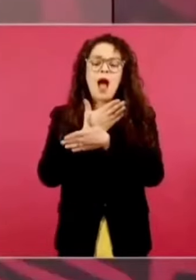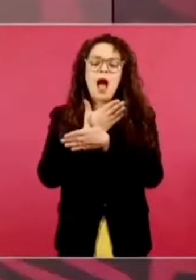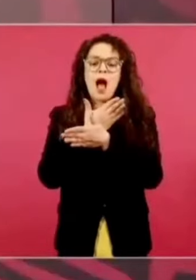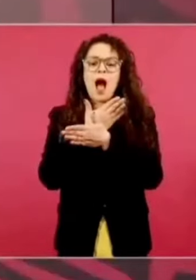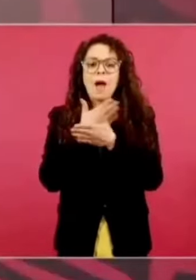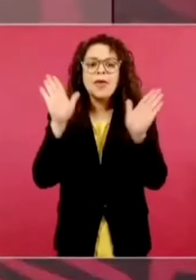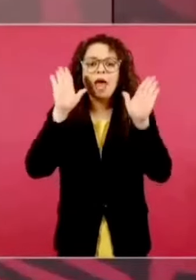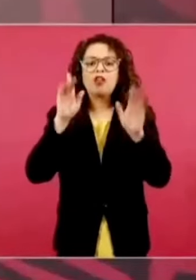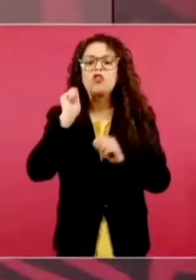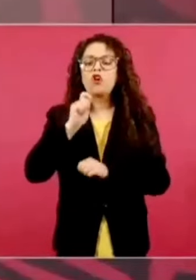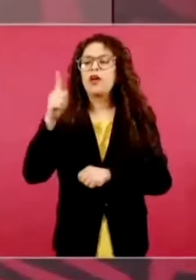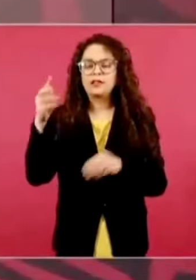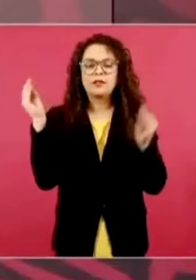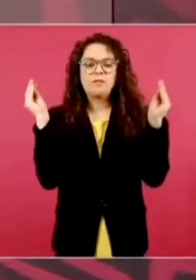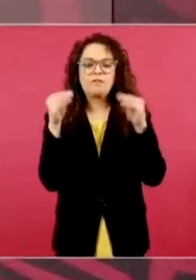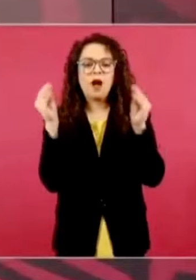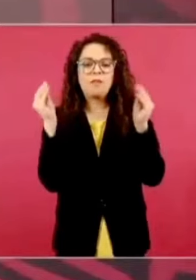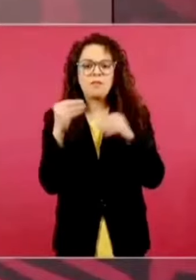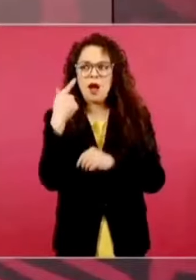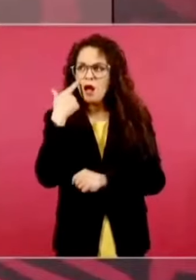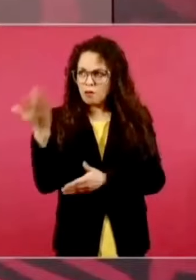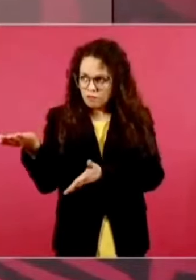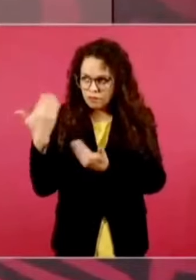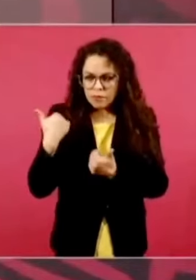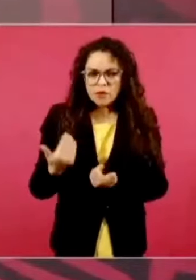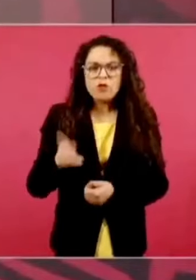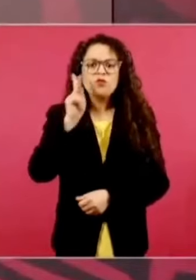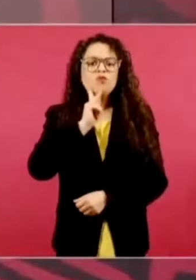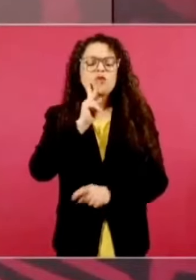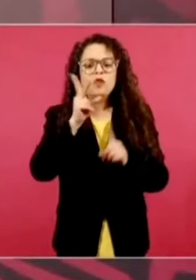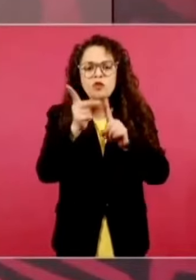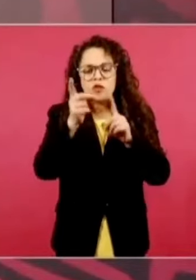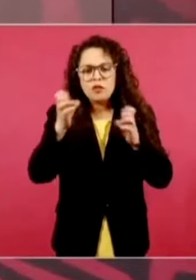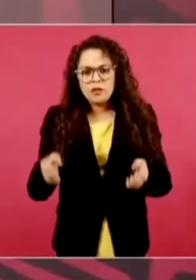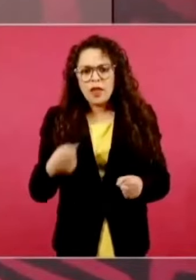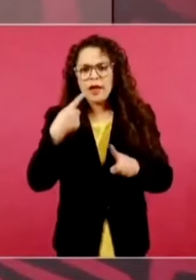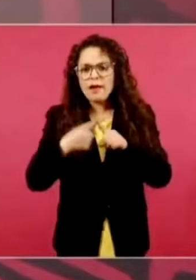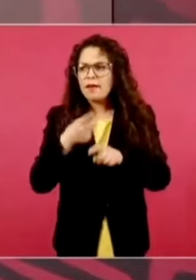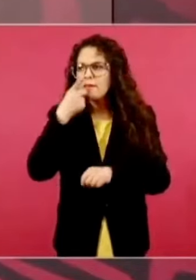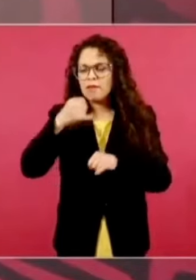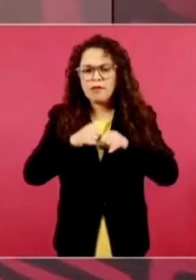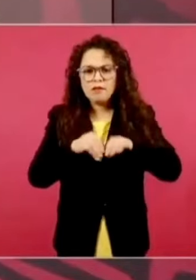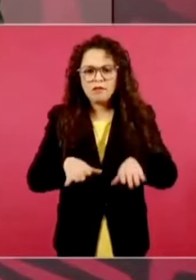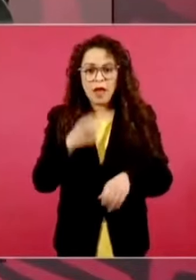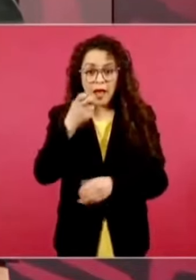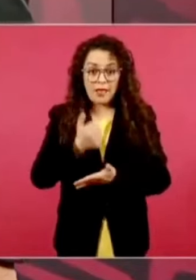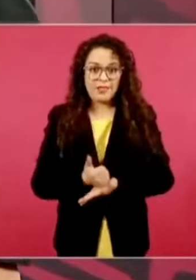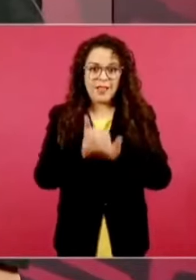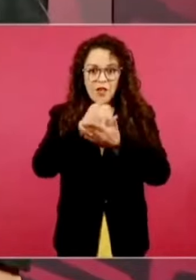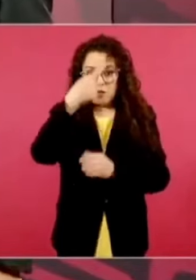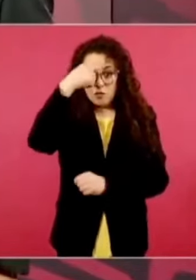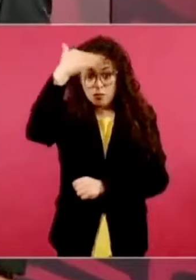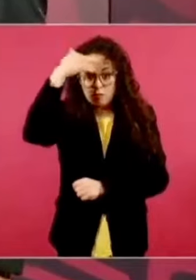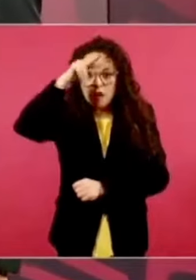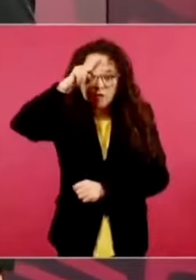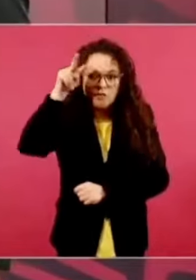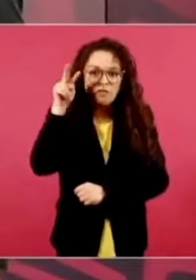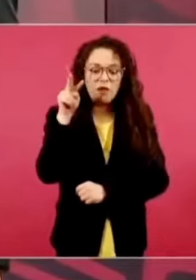que se transparente, porque tenían engañado